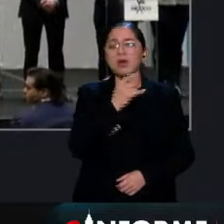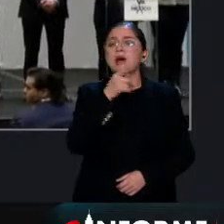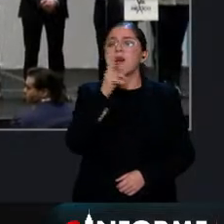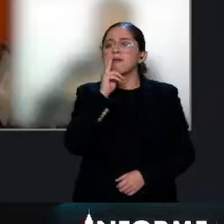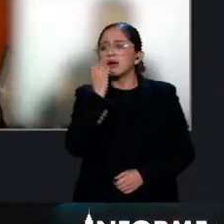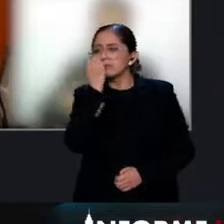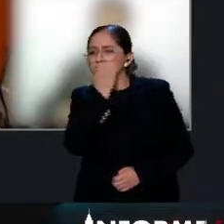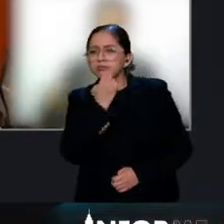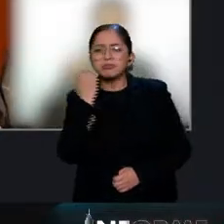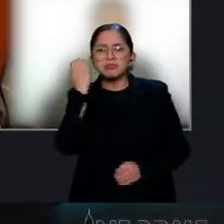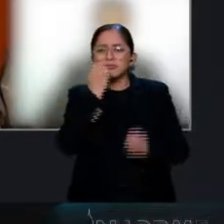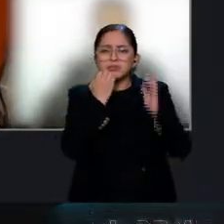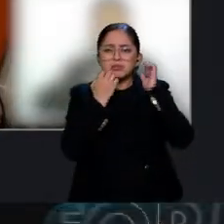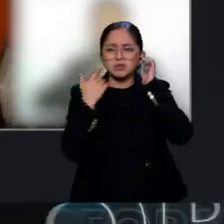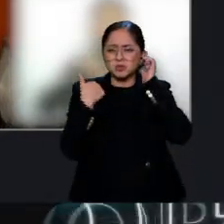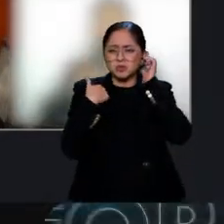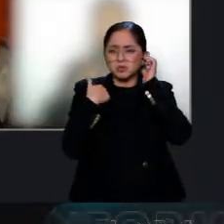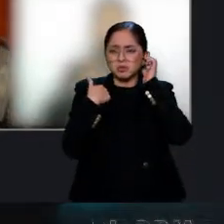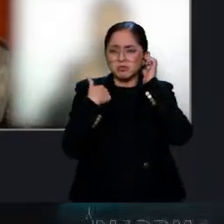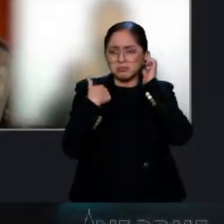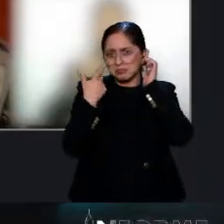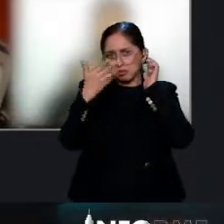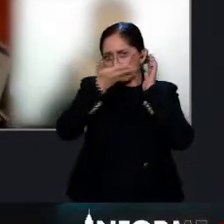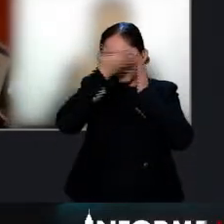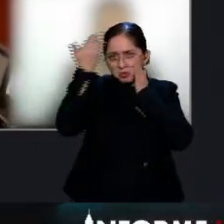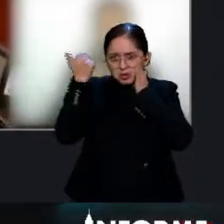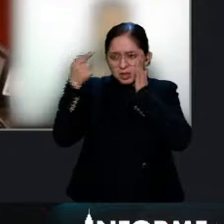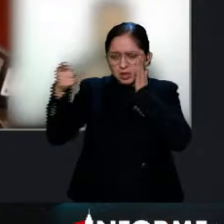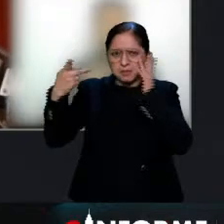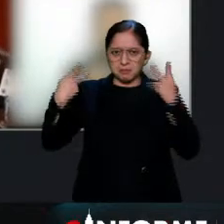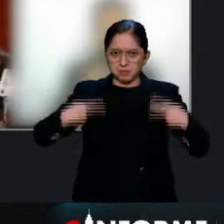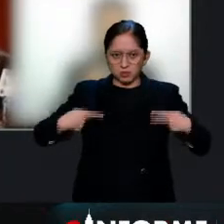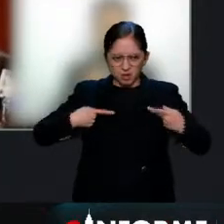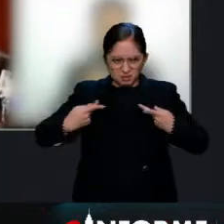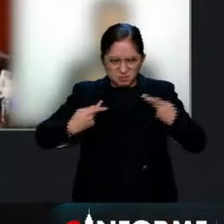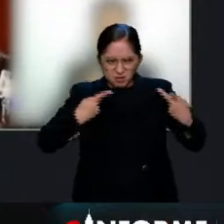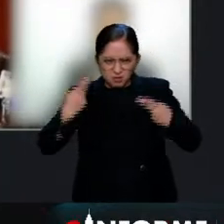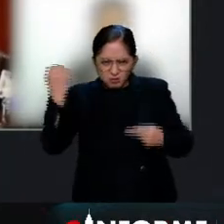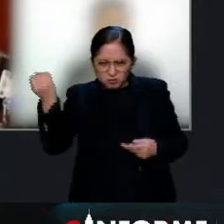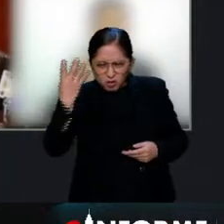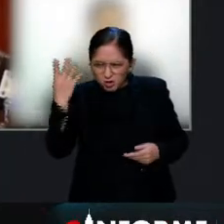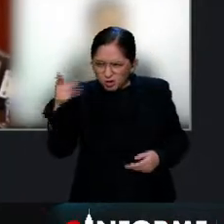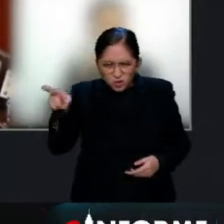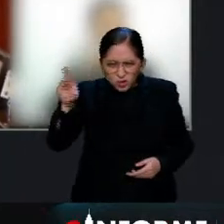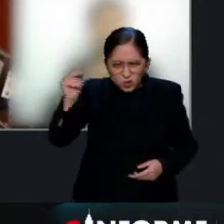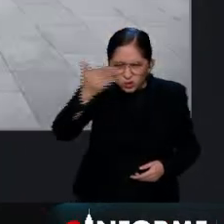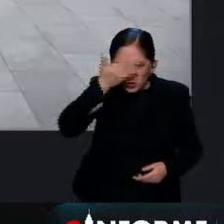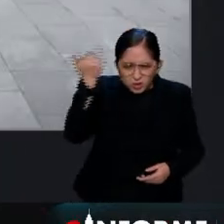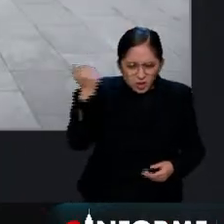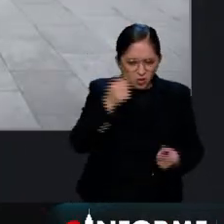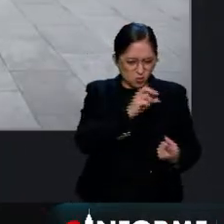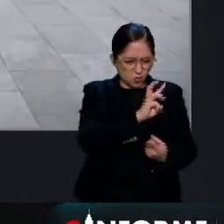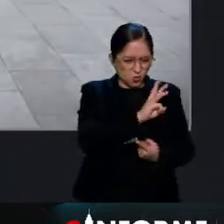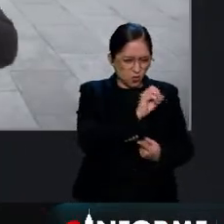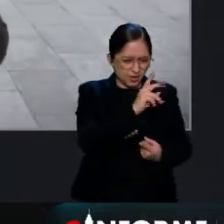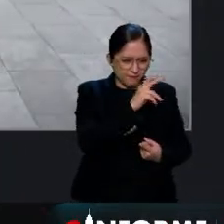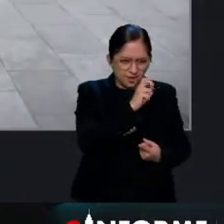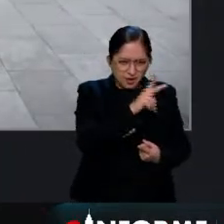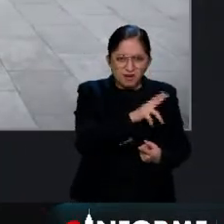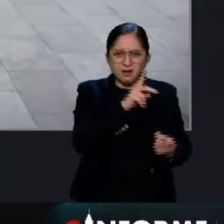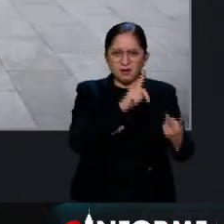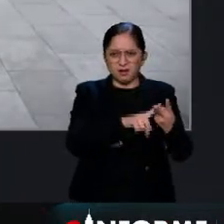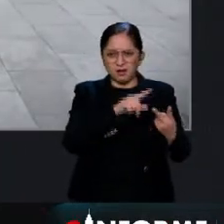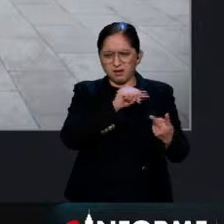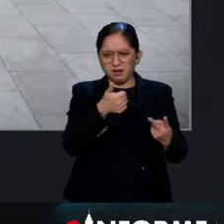la gente que organiza estos foros que no sabe que tanto Goldenberg como Galván